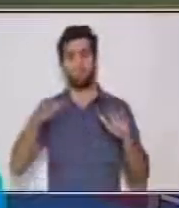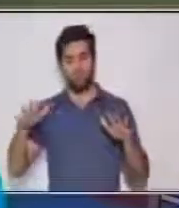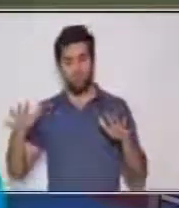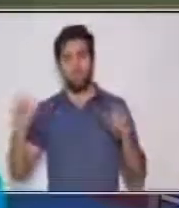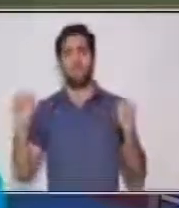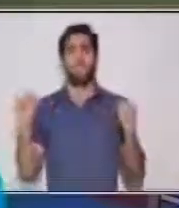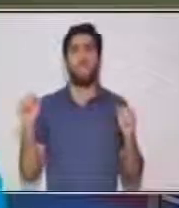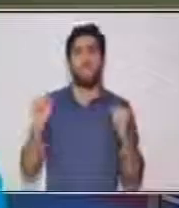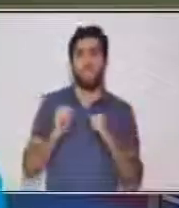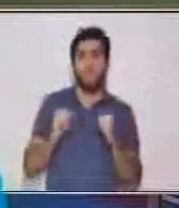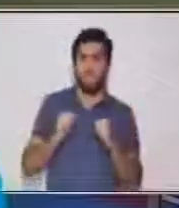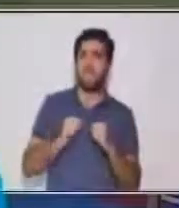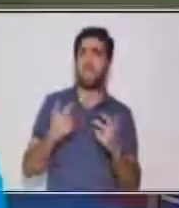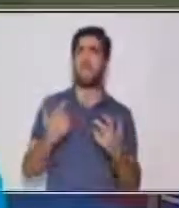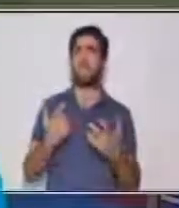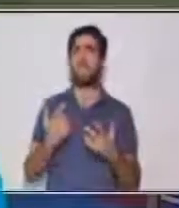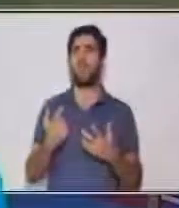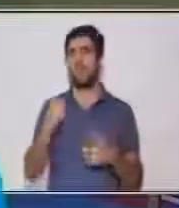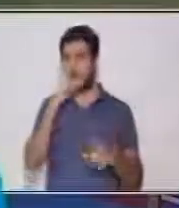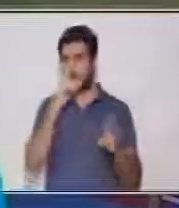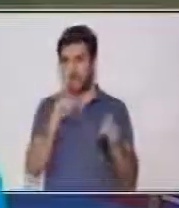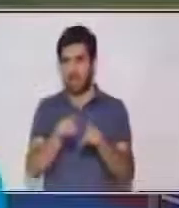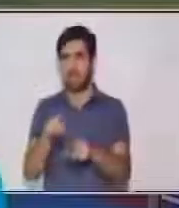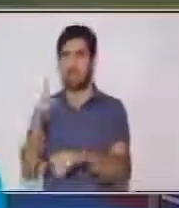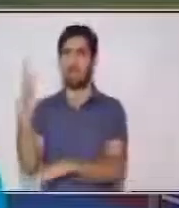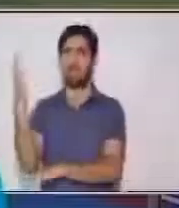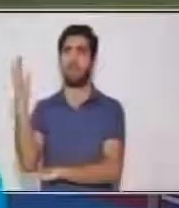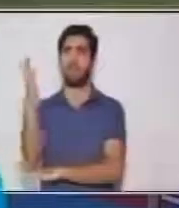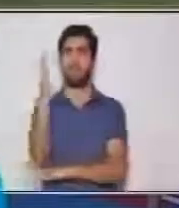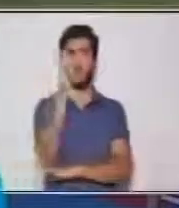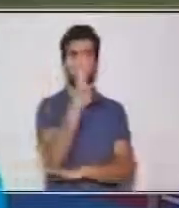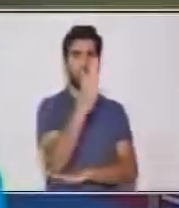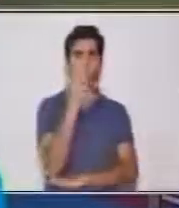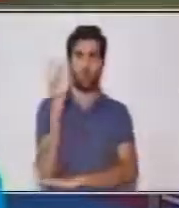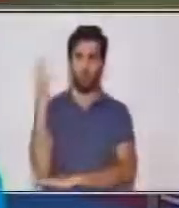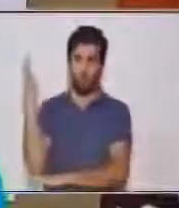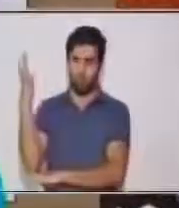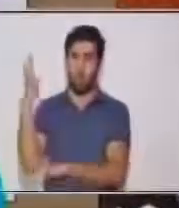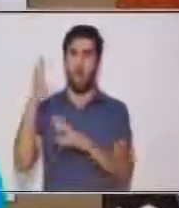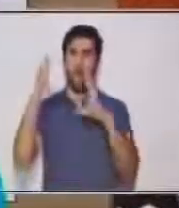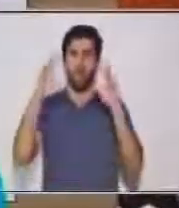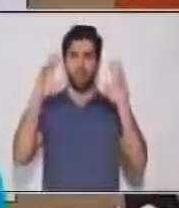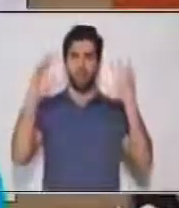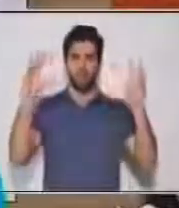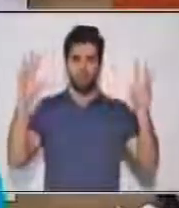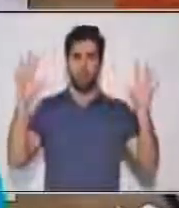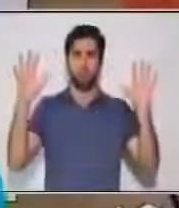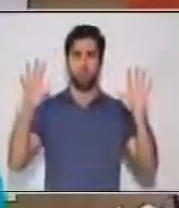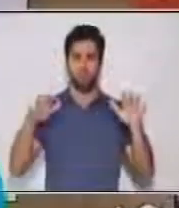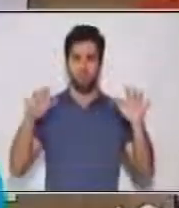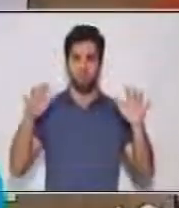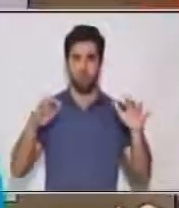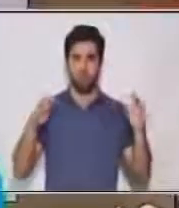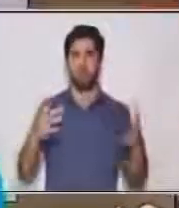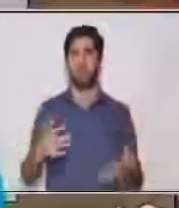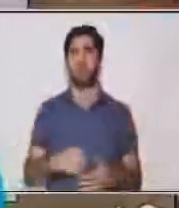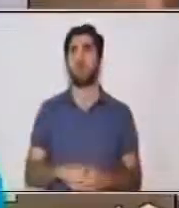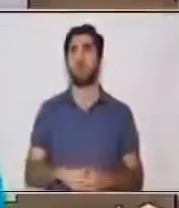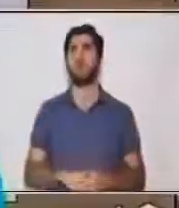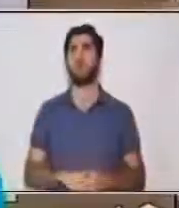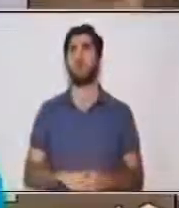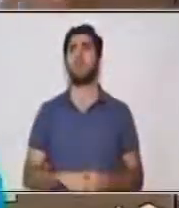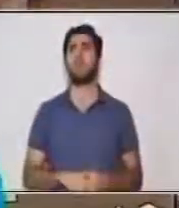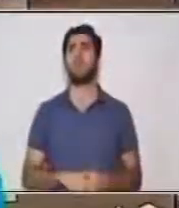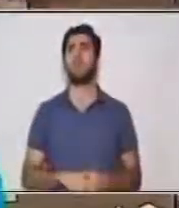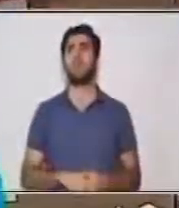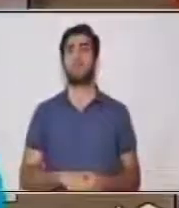climas fríos. Hay también bosques nubosos, ¿verdad? Si tú eres del altiplano, ¿sabes de qué estoy hablando?